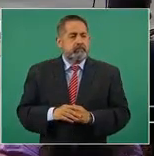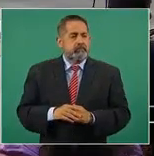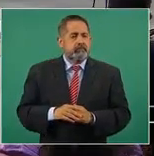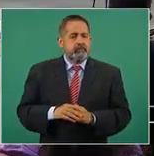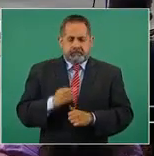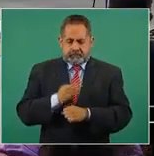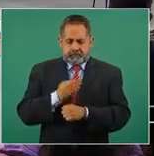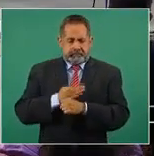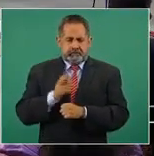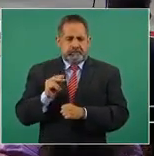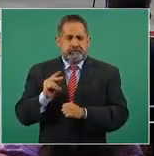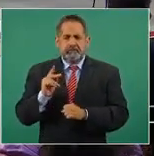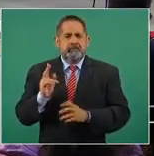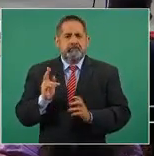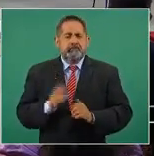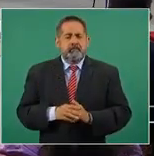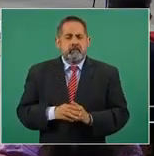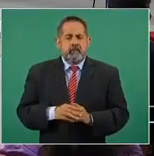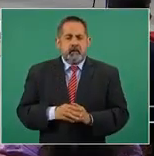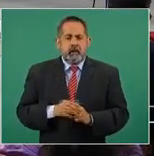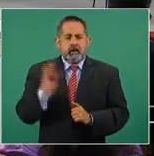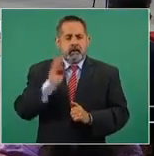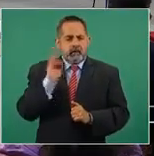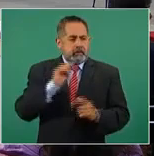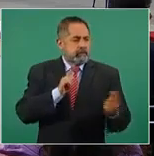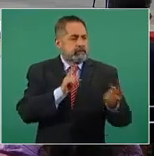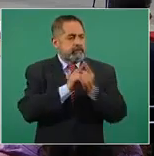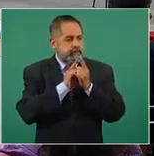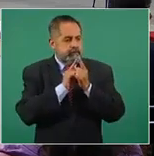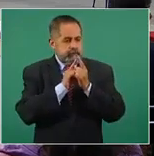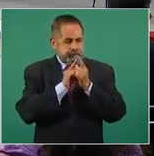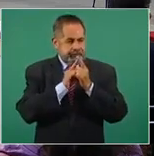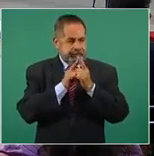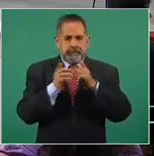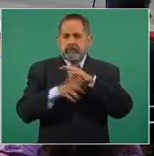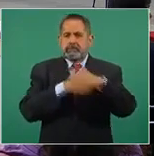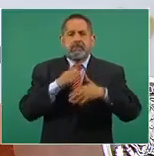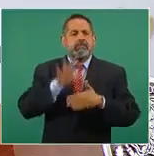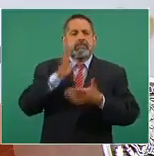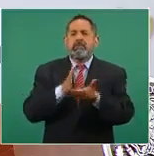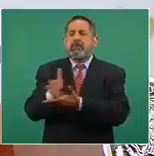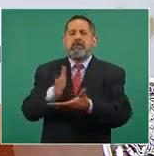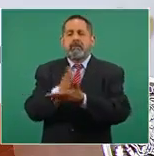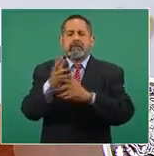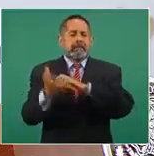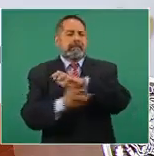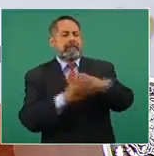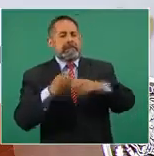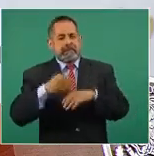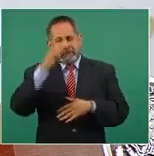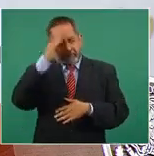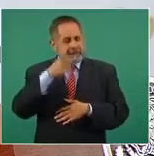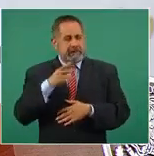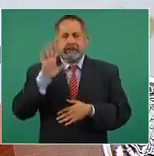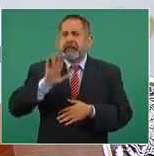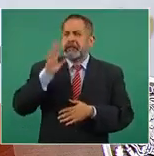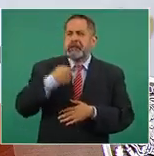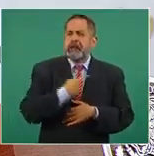interferir o se puede pensar que estamos